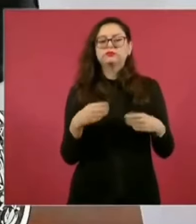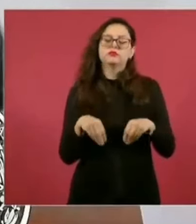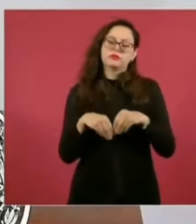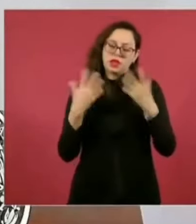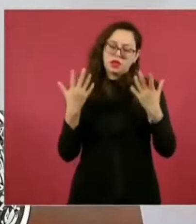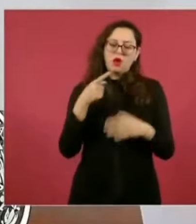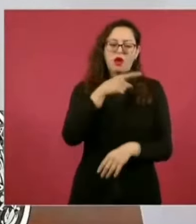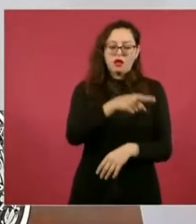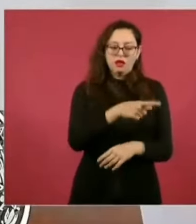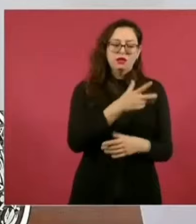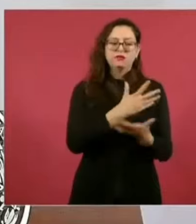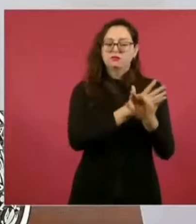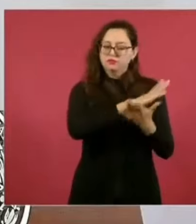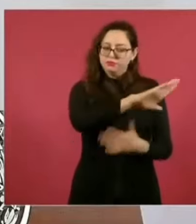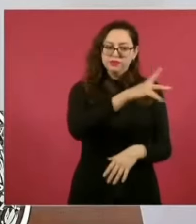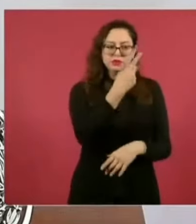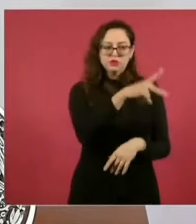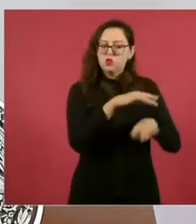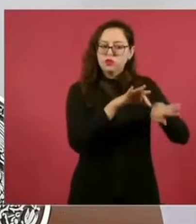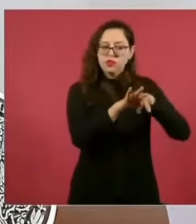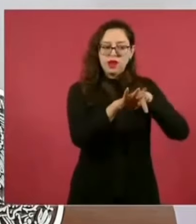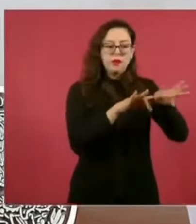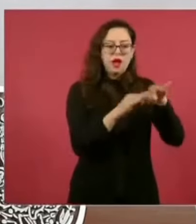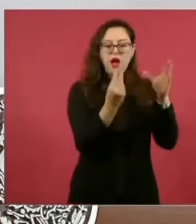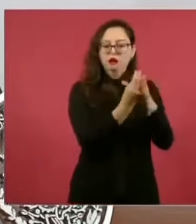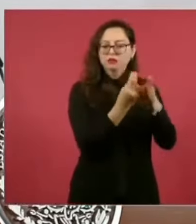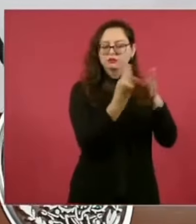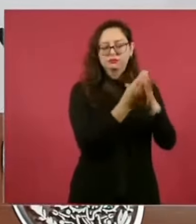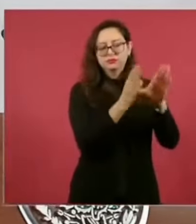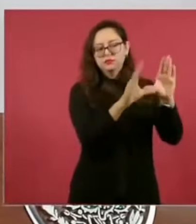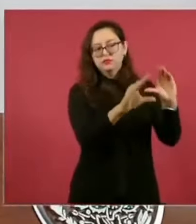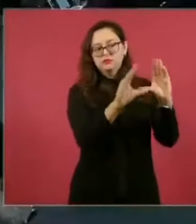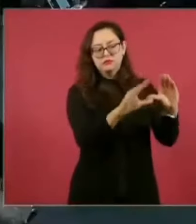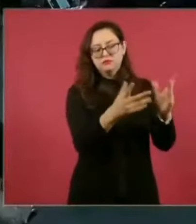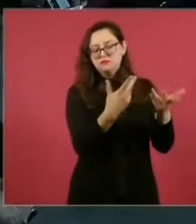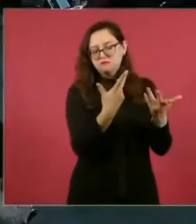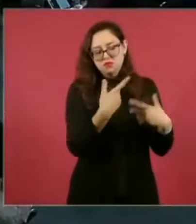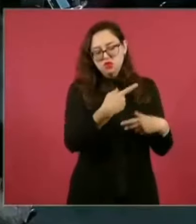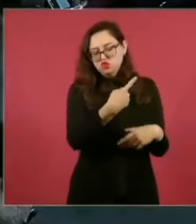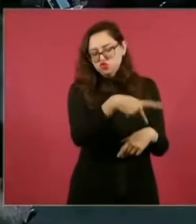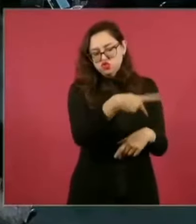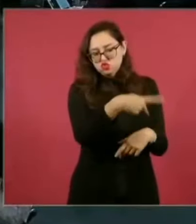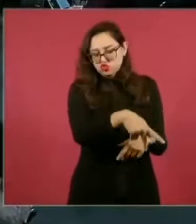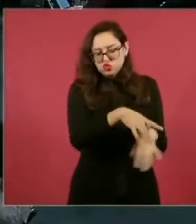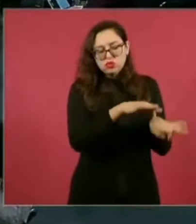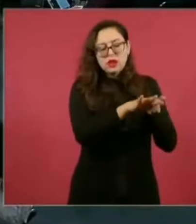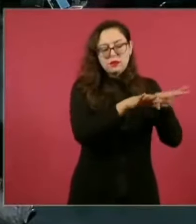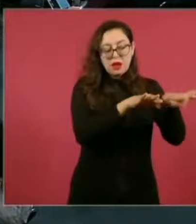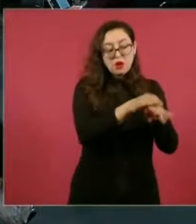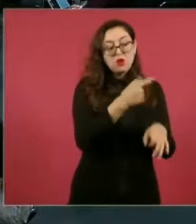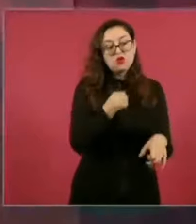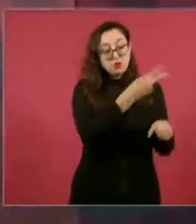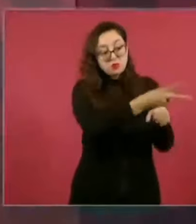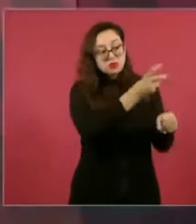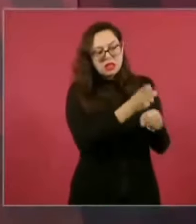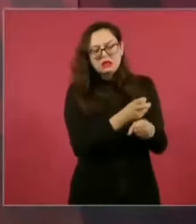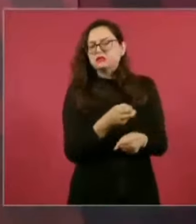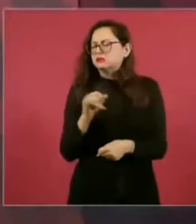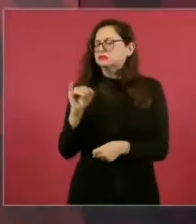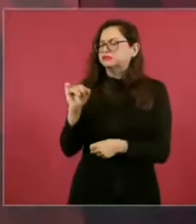clase y en sus actividades académicas, pero la invité y me dijo sí, sí, voy a ir.